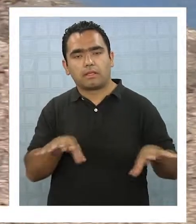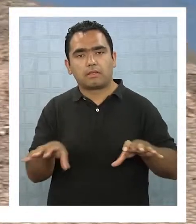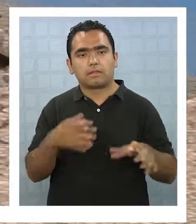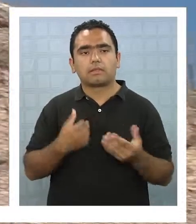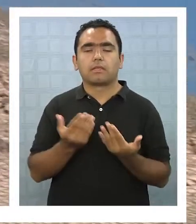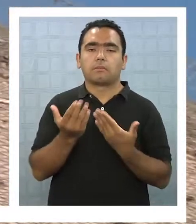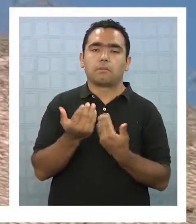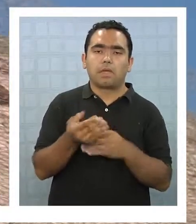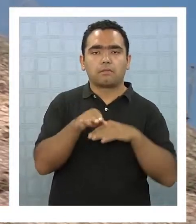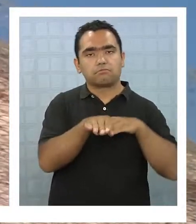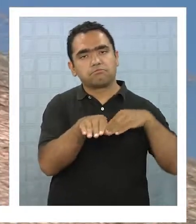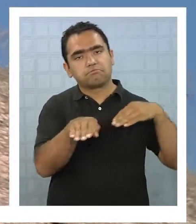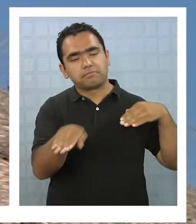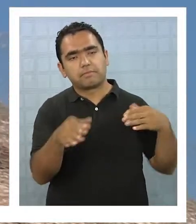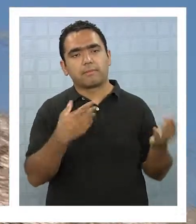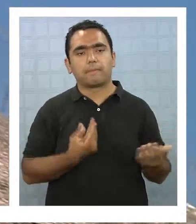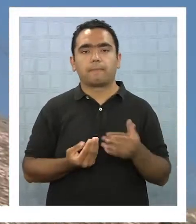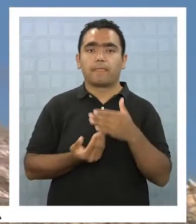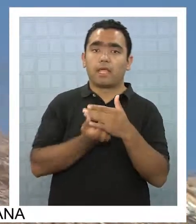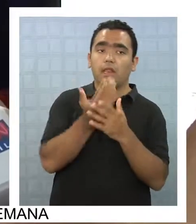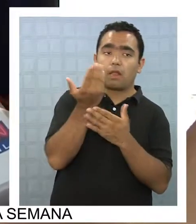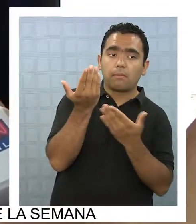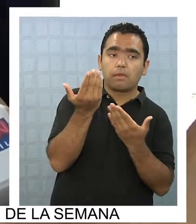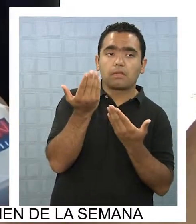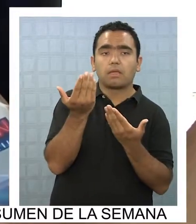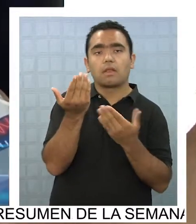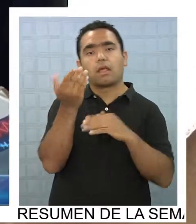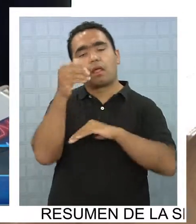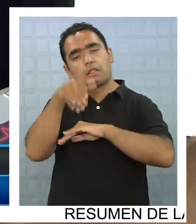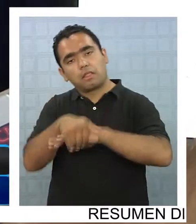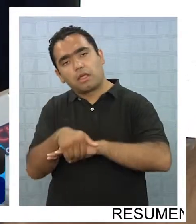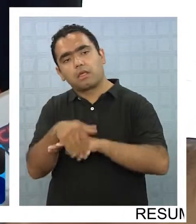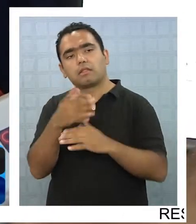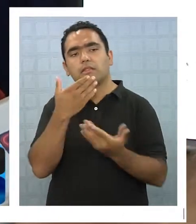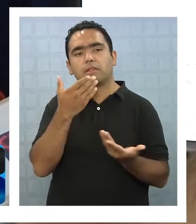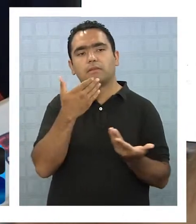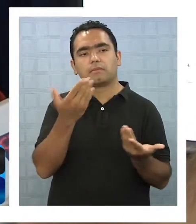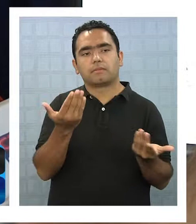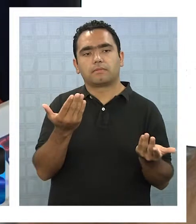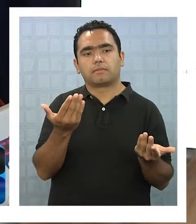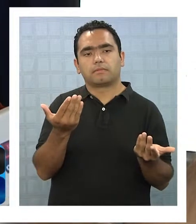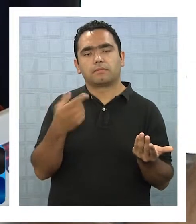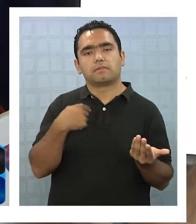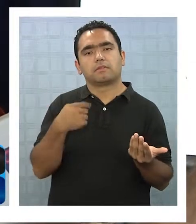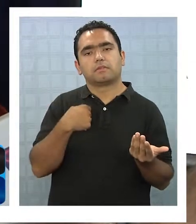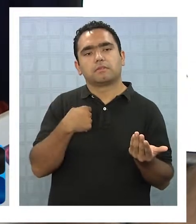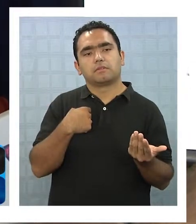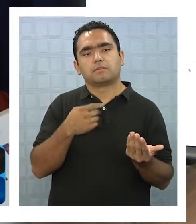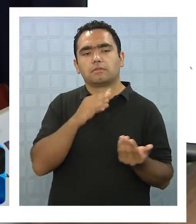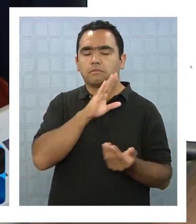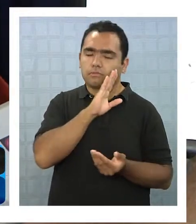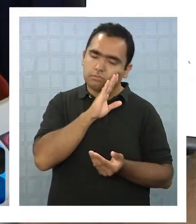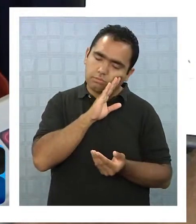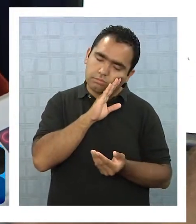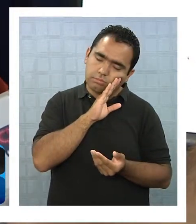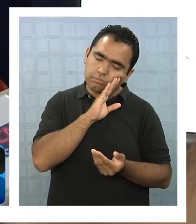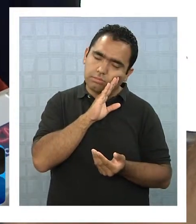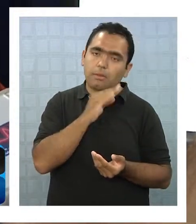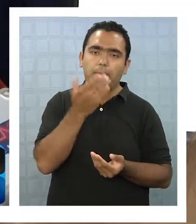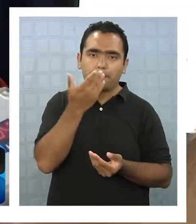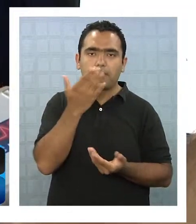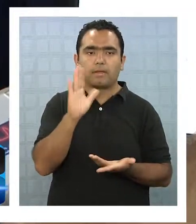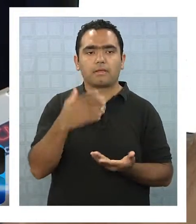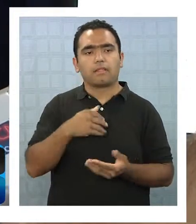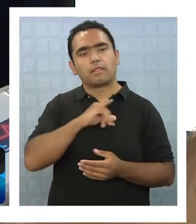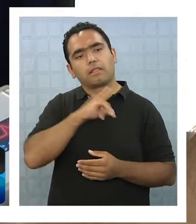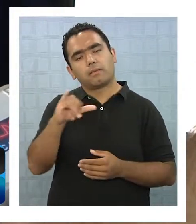esperan en el taco. En la mañana y en la tarde, me duermo una buena 7 cuando